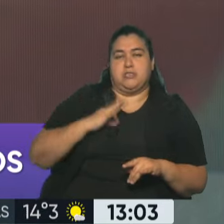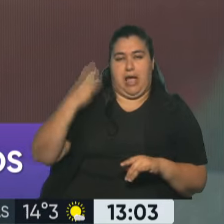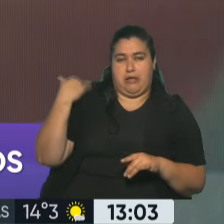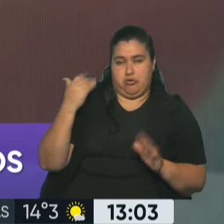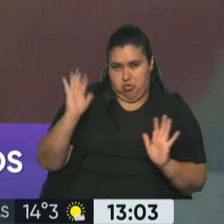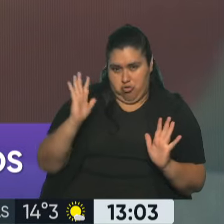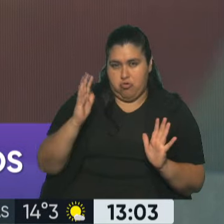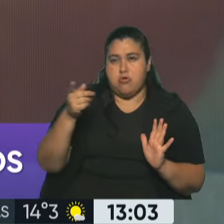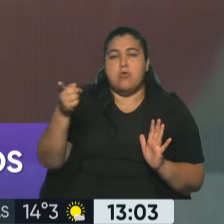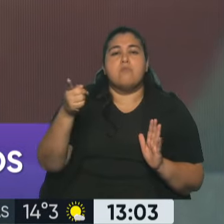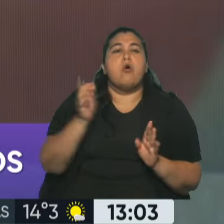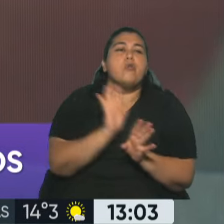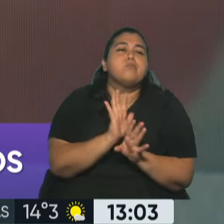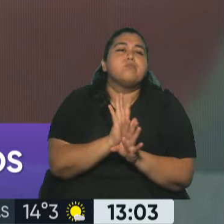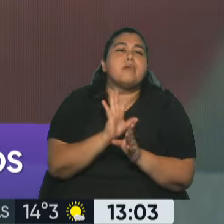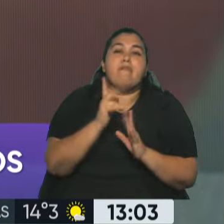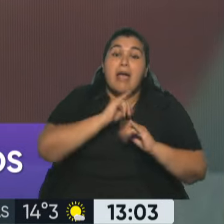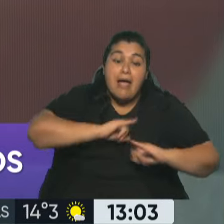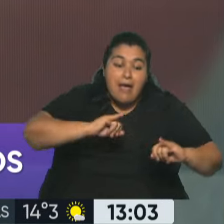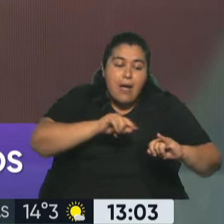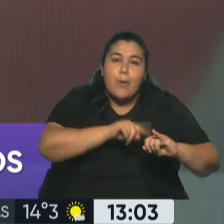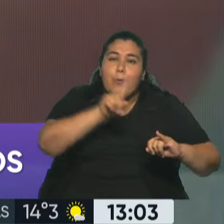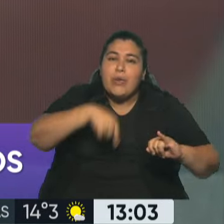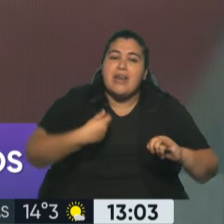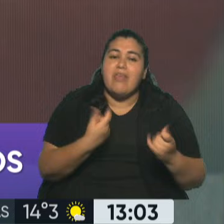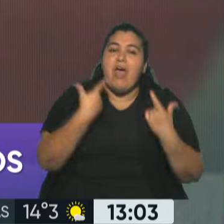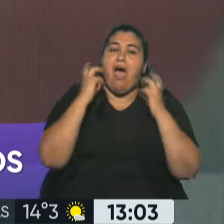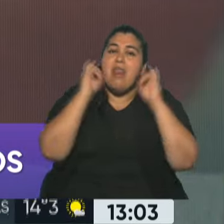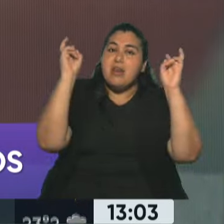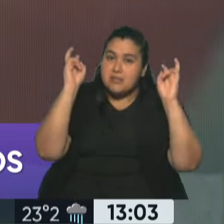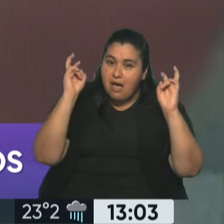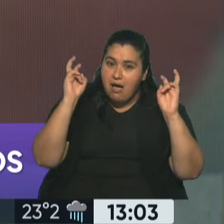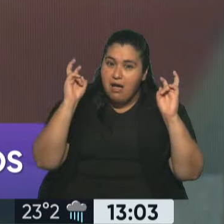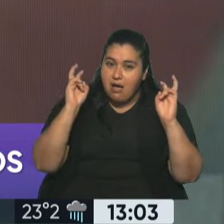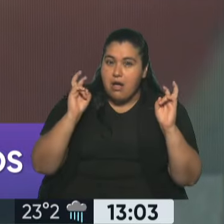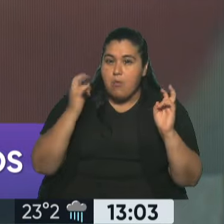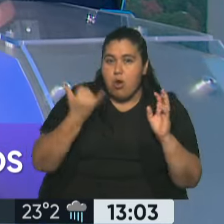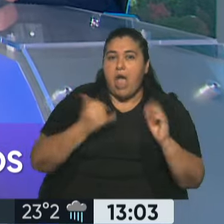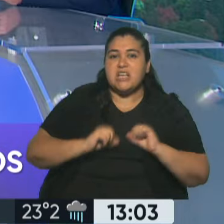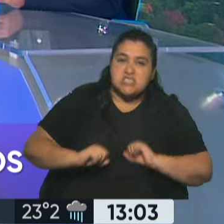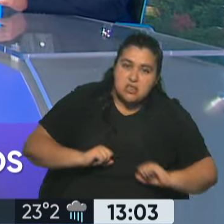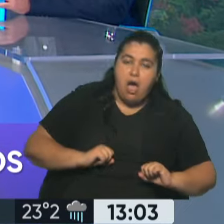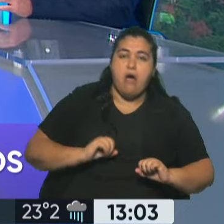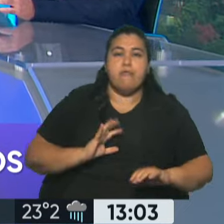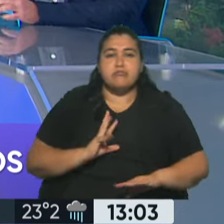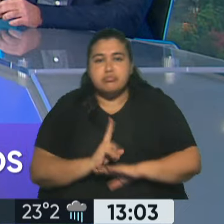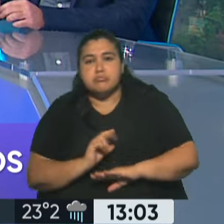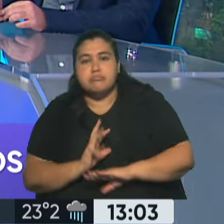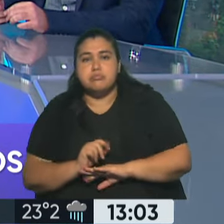empezaste a advertir que había estafas justamente con esta modalidad que aún tenemos, de entregar